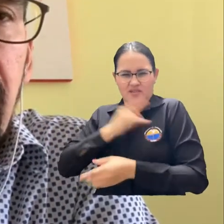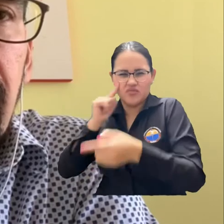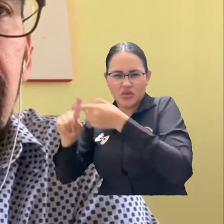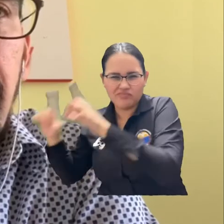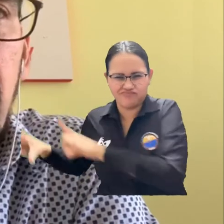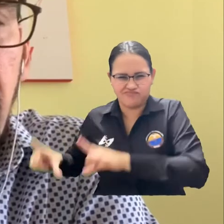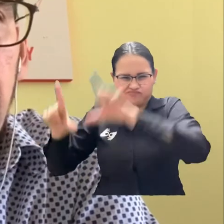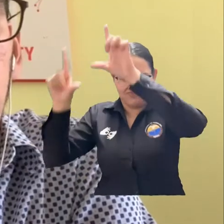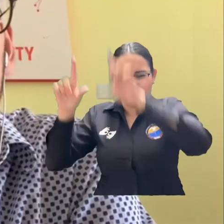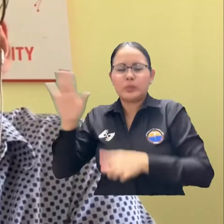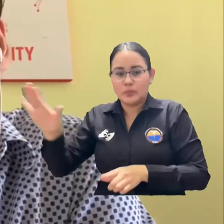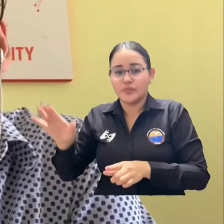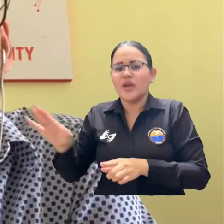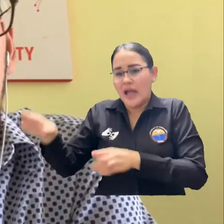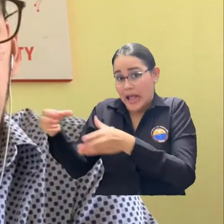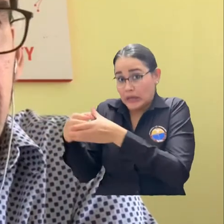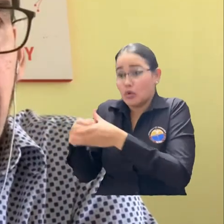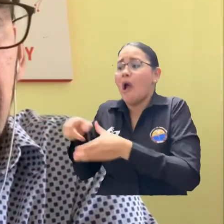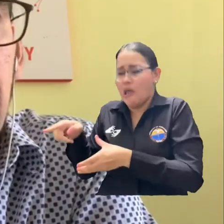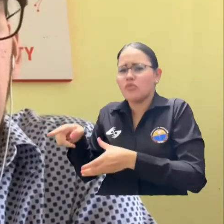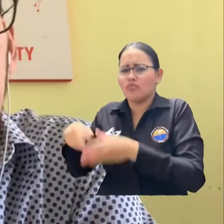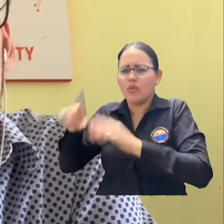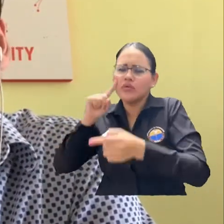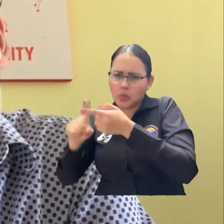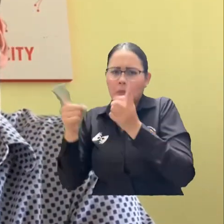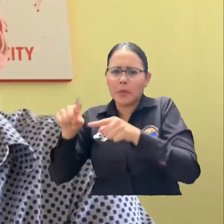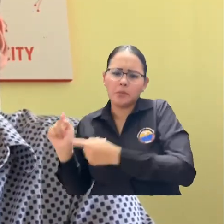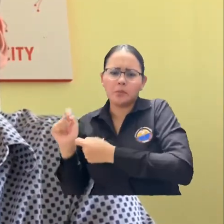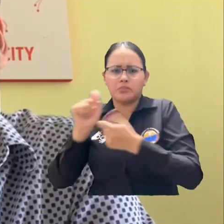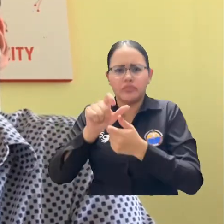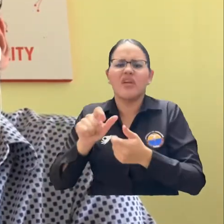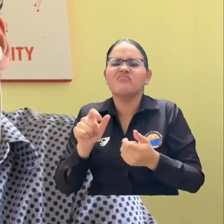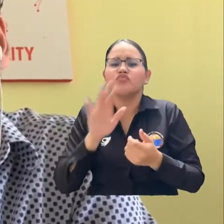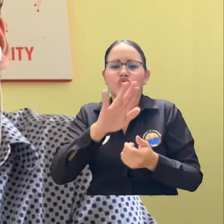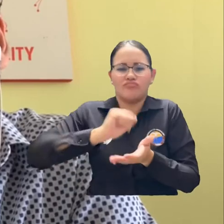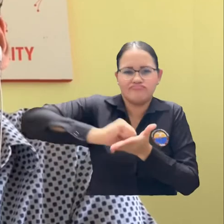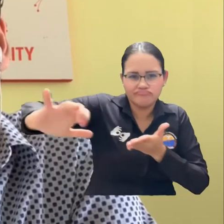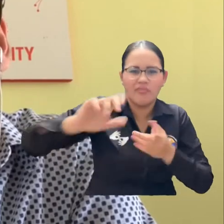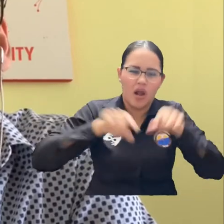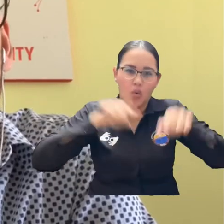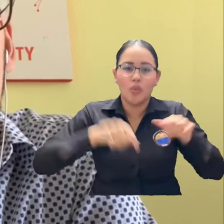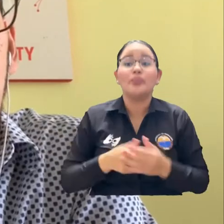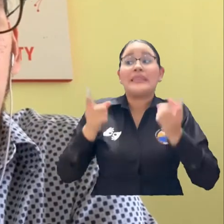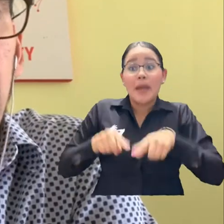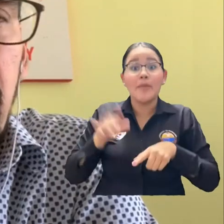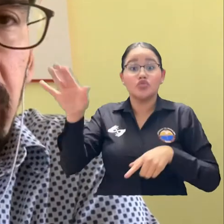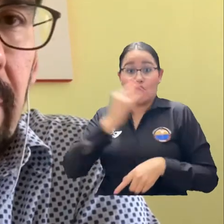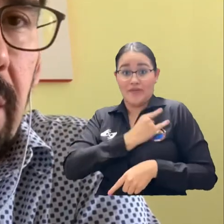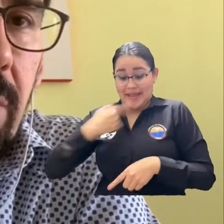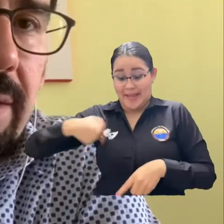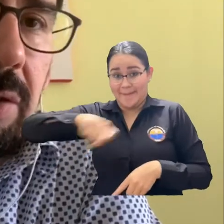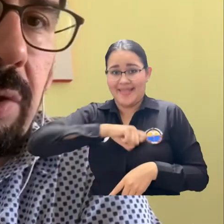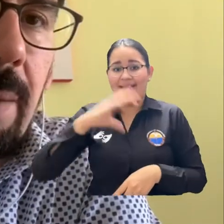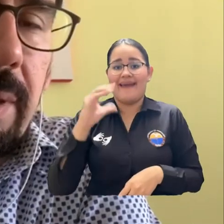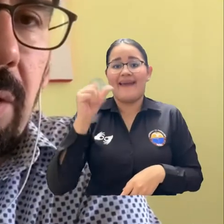Iberoamericana de Postgrado. Van a financiar parte de estas becas doctorales. La Universidad de Cádiz, quien va a contribuir